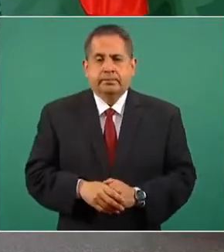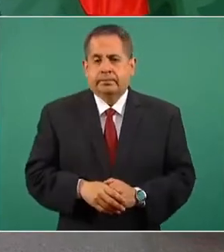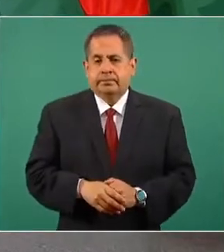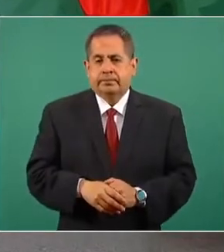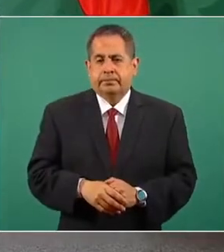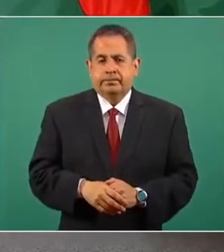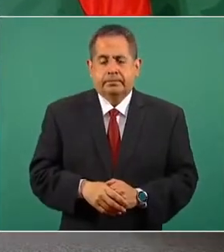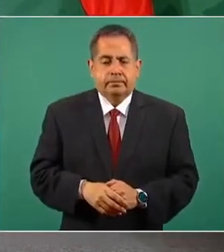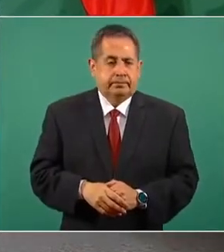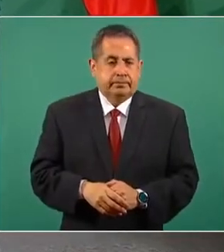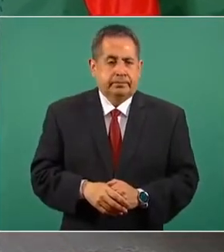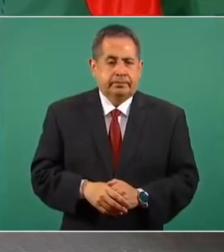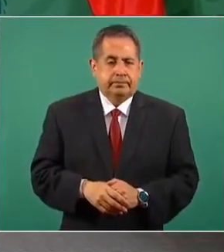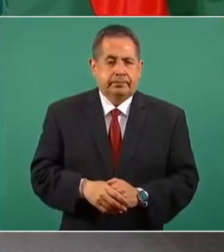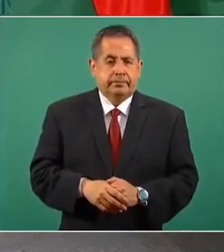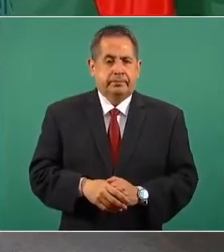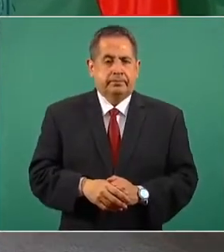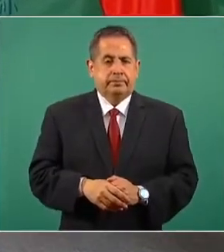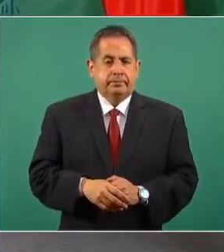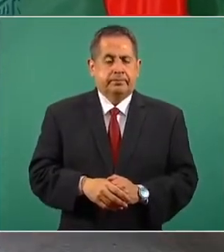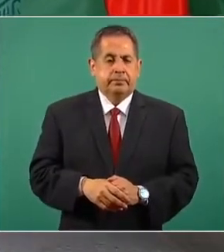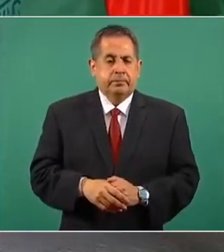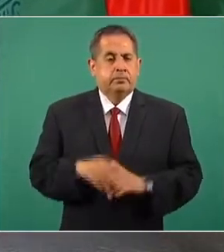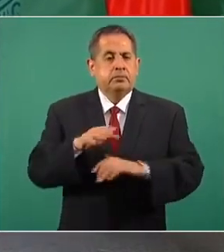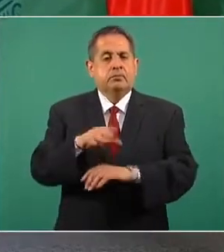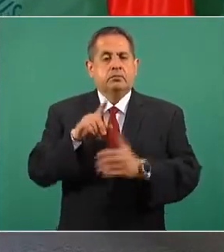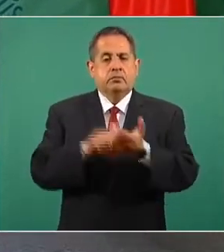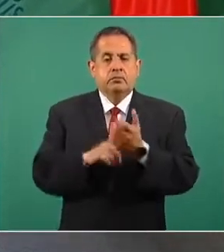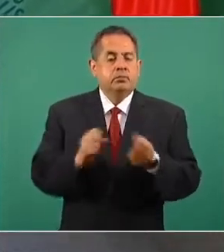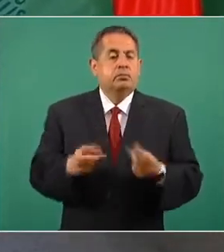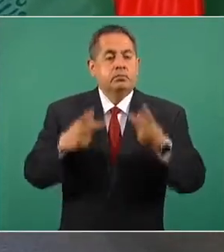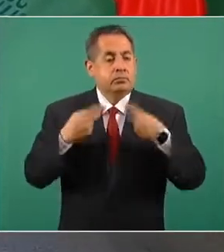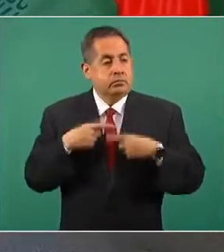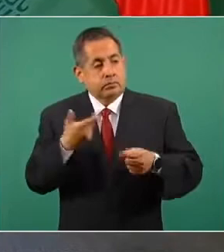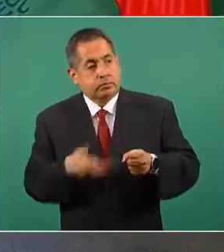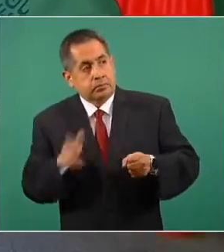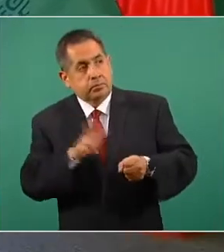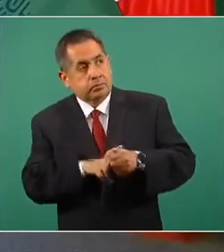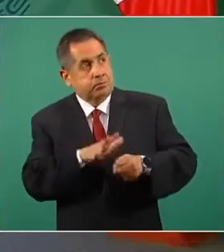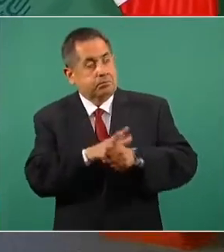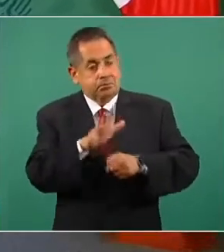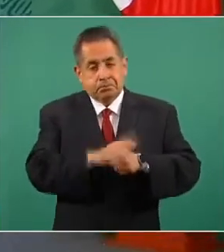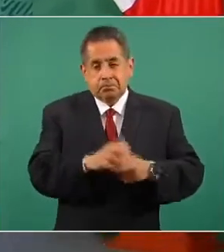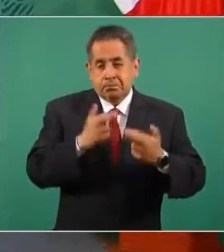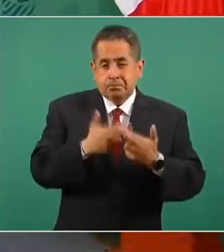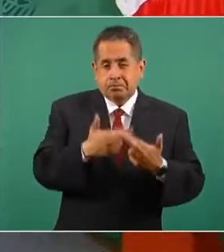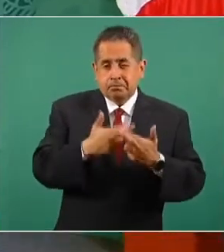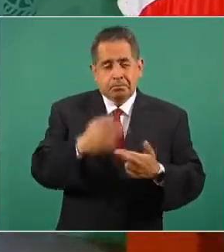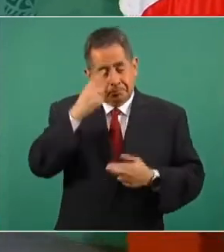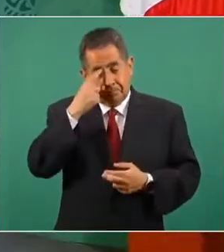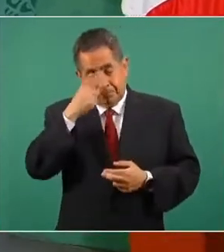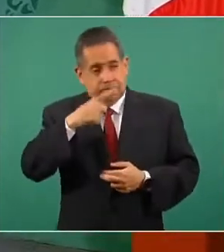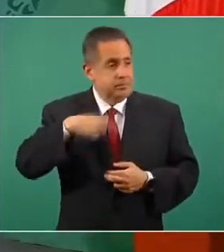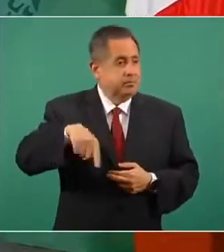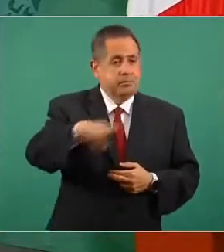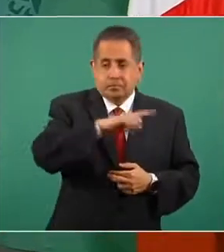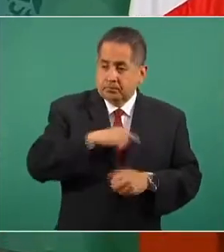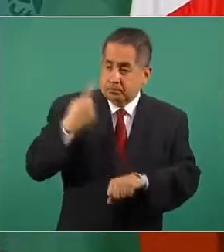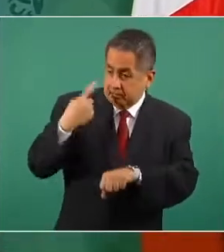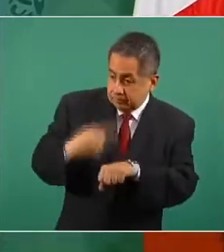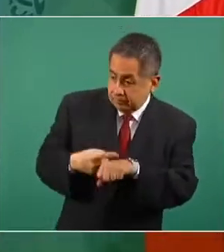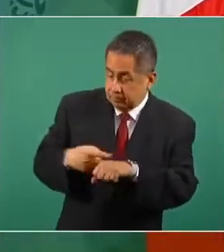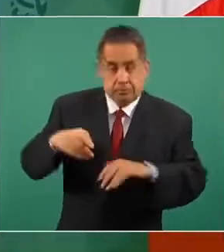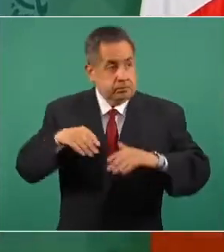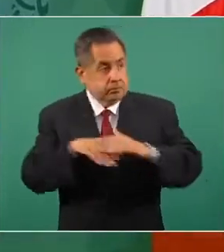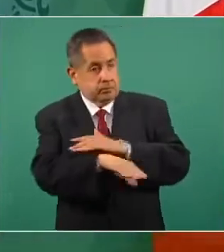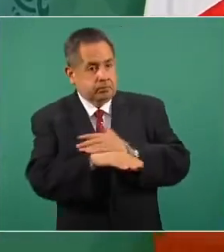siguiente, por favor. Respecto a la hospitalización, a la disponibilidad para todos aquellos que enferman y